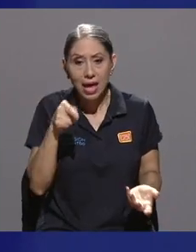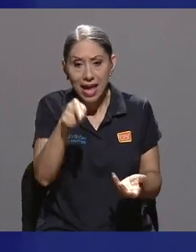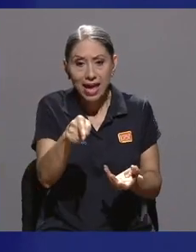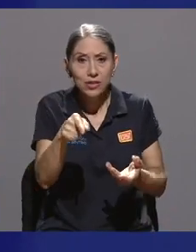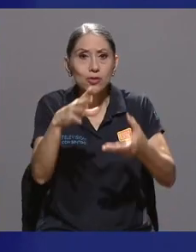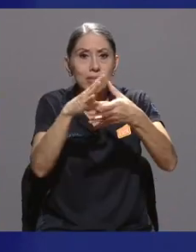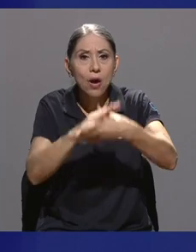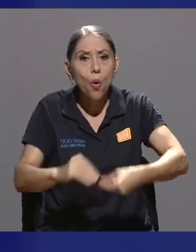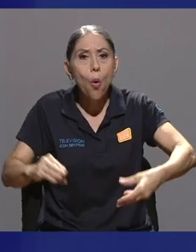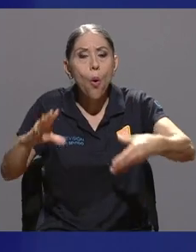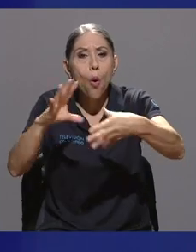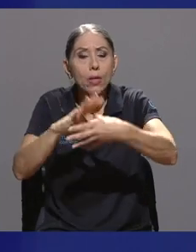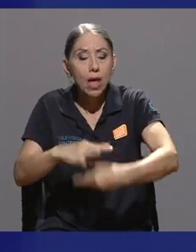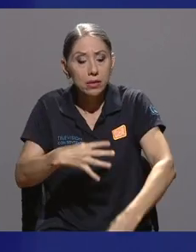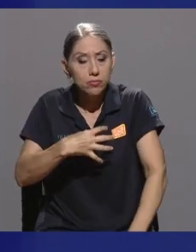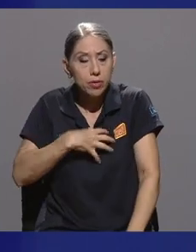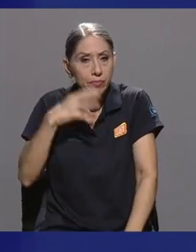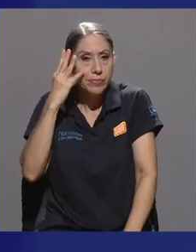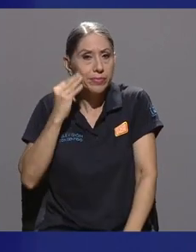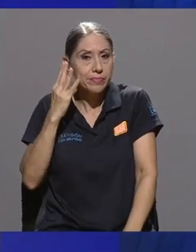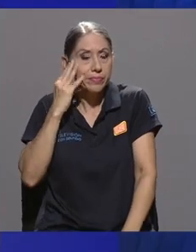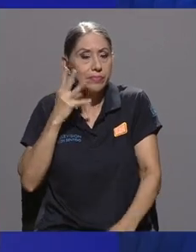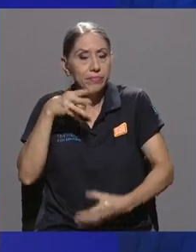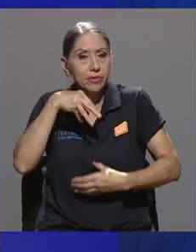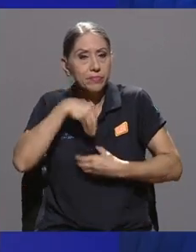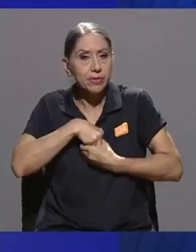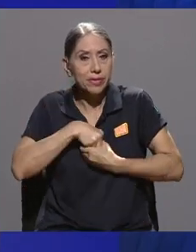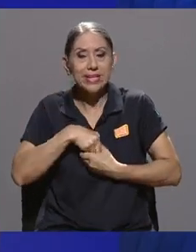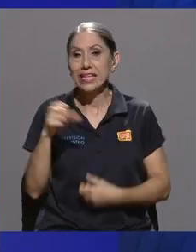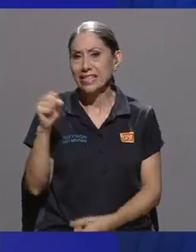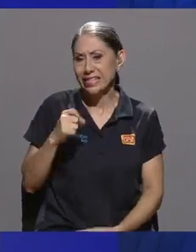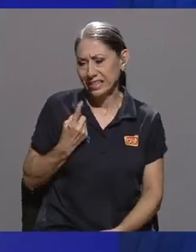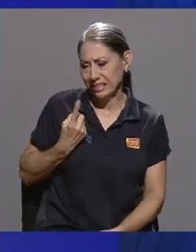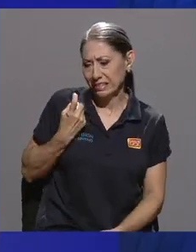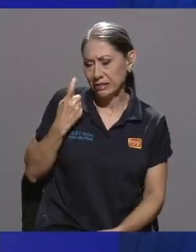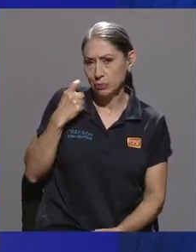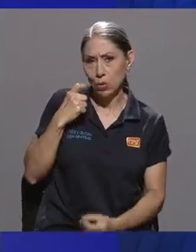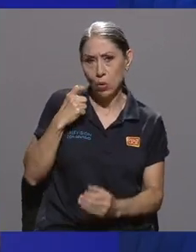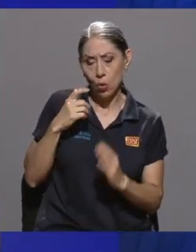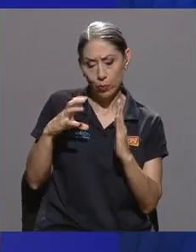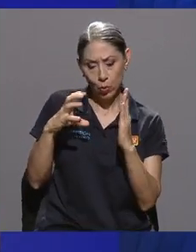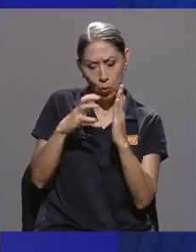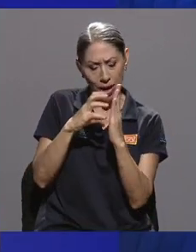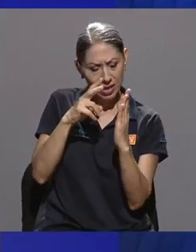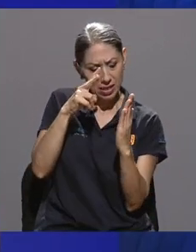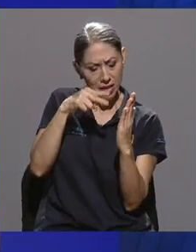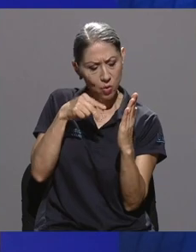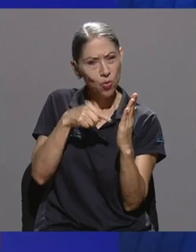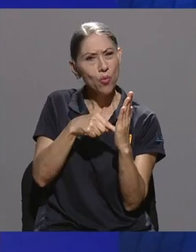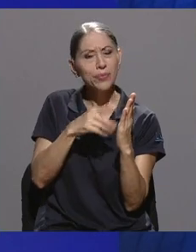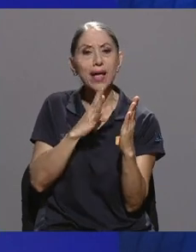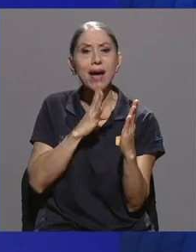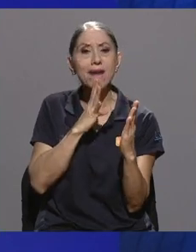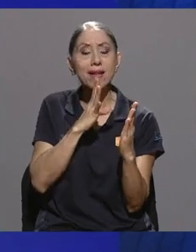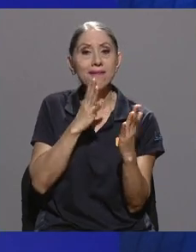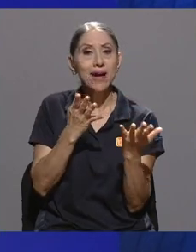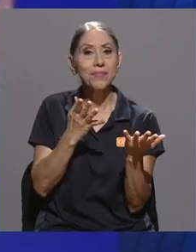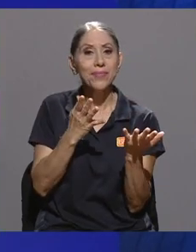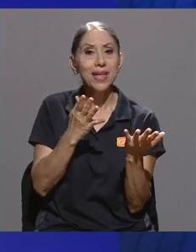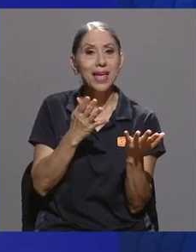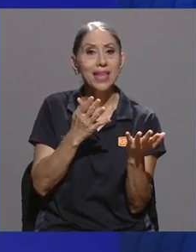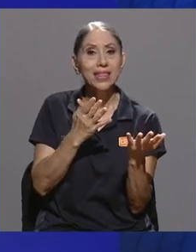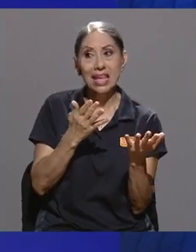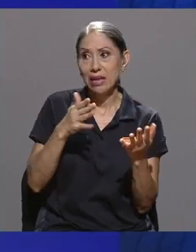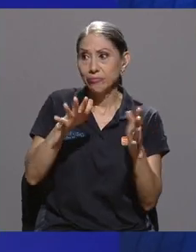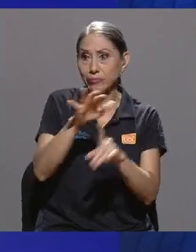desde esas vivencias también. Sí, de hecho, hace poco leímos un artículo que hablaba, digamos, de que al inicio, pues de nosotros